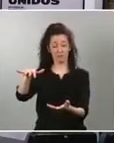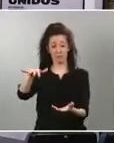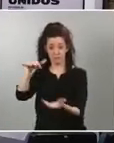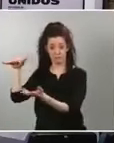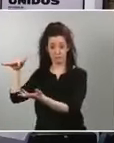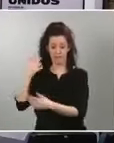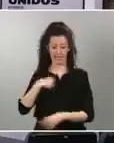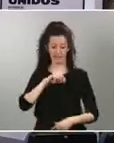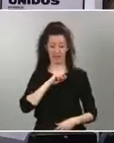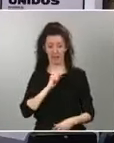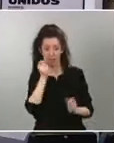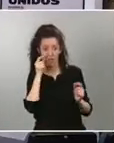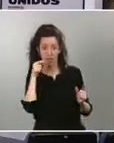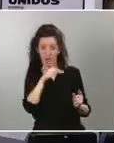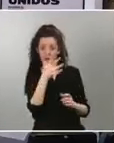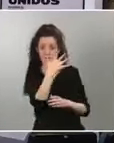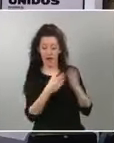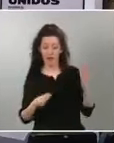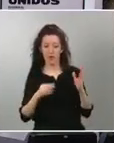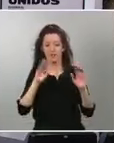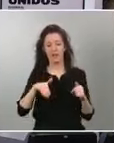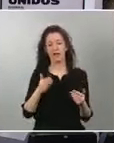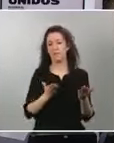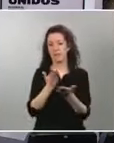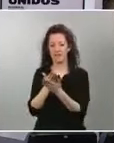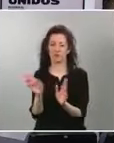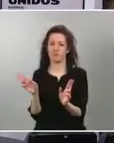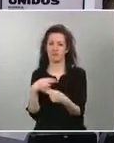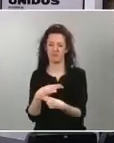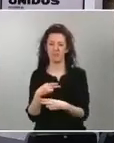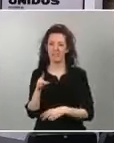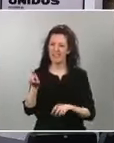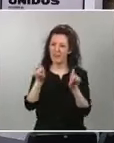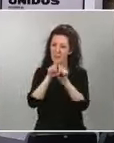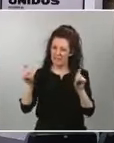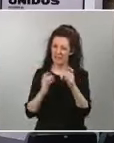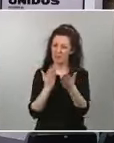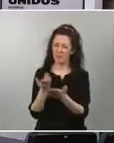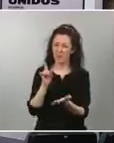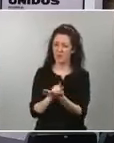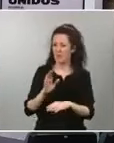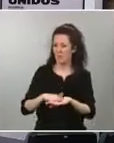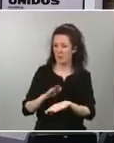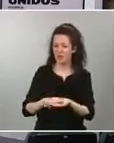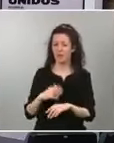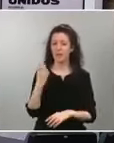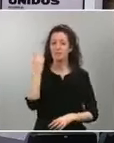pedidos. ¿Por qué han vuelto a confiar en la misma empresa? ¿Cuánto dinero pagaron por ese pedido?